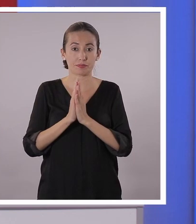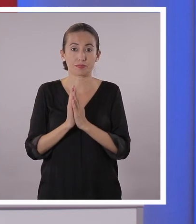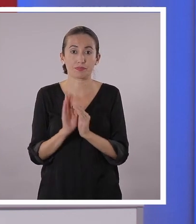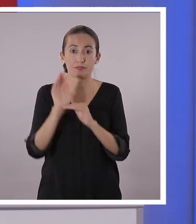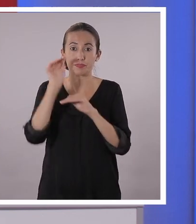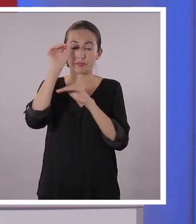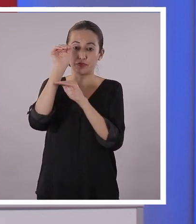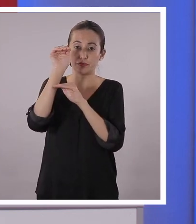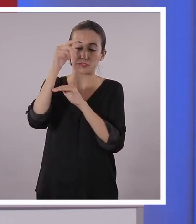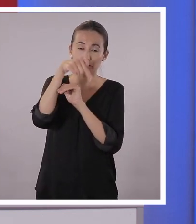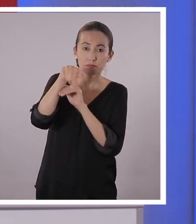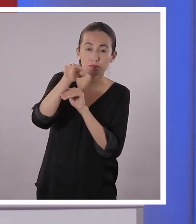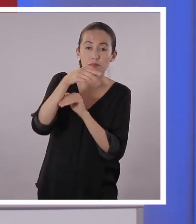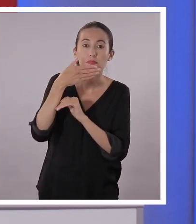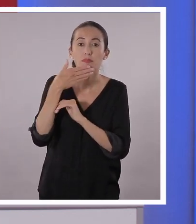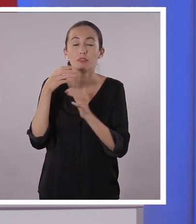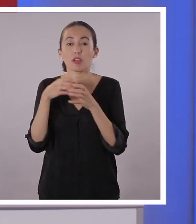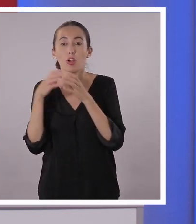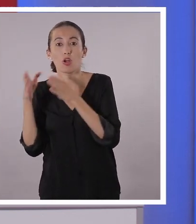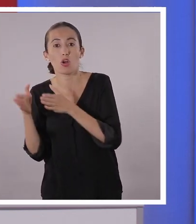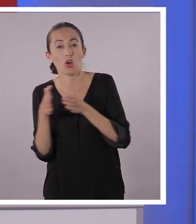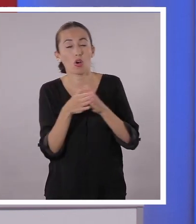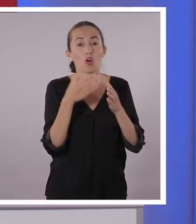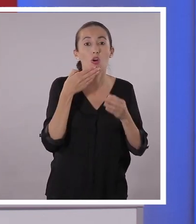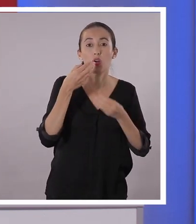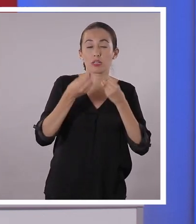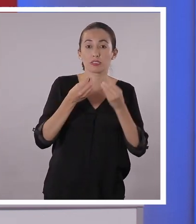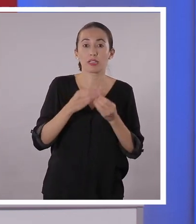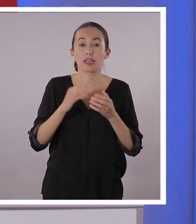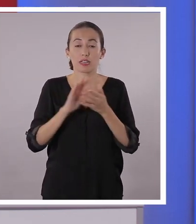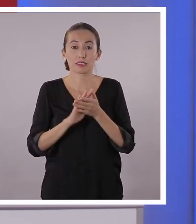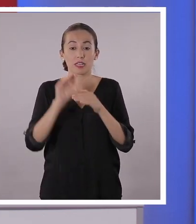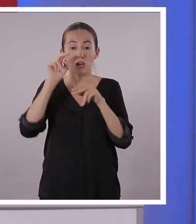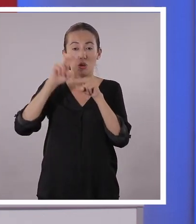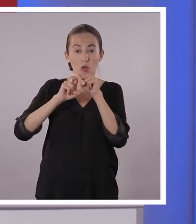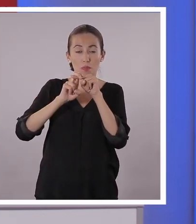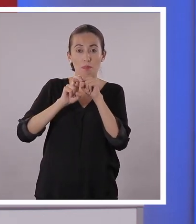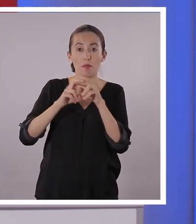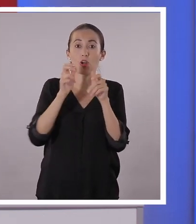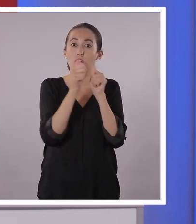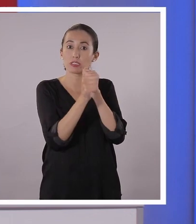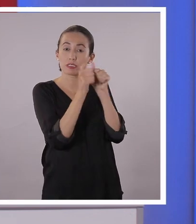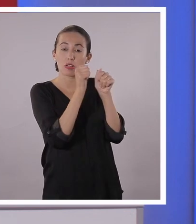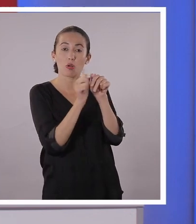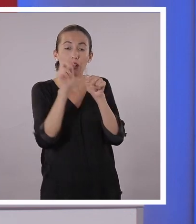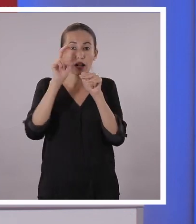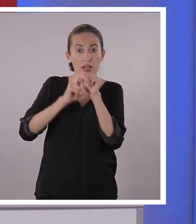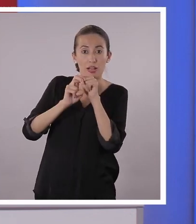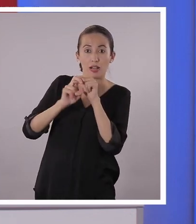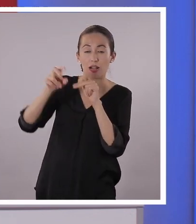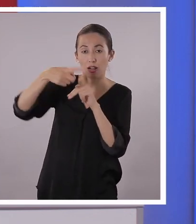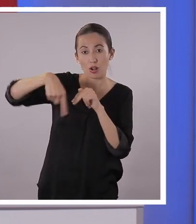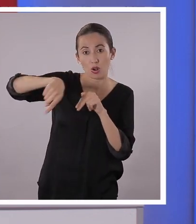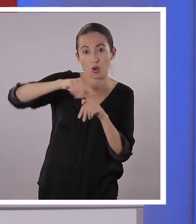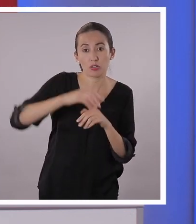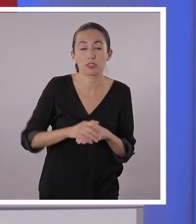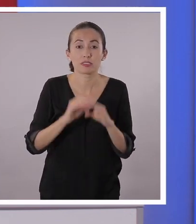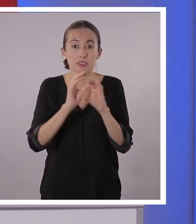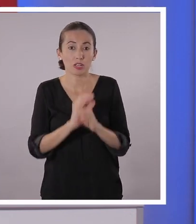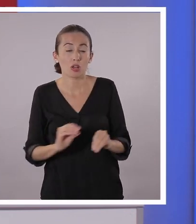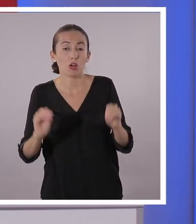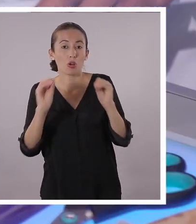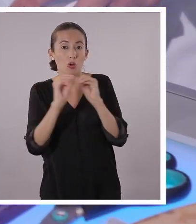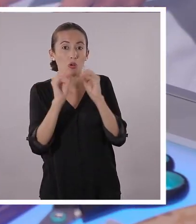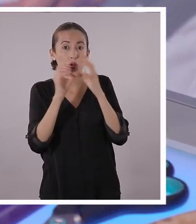colocar en el centro los palitos que servirán como soporte para el celular. Claro que sí. Aparte, enrollamos un